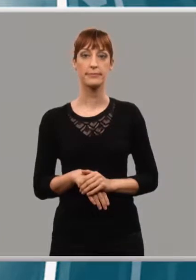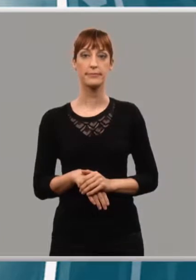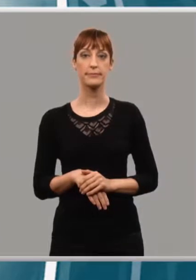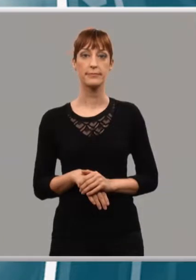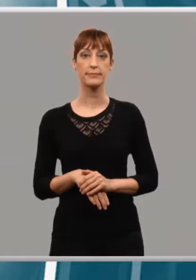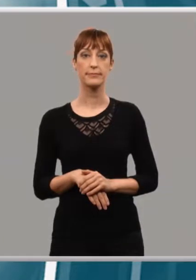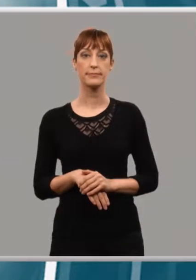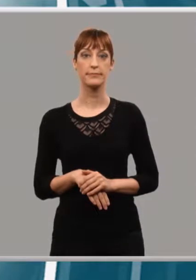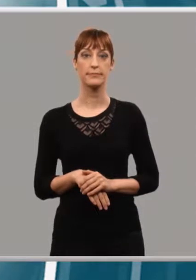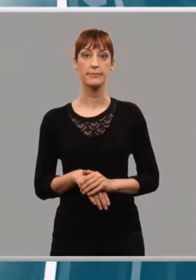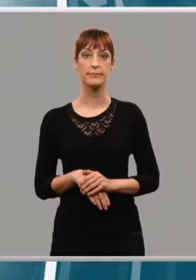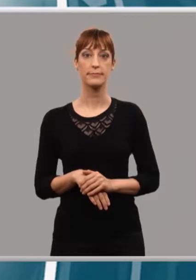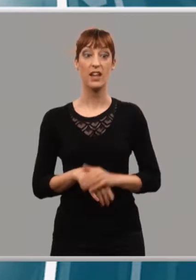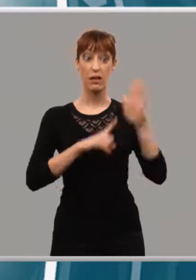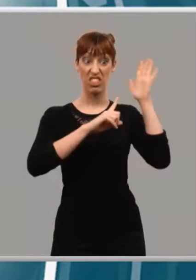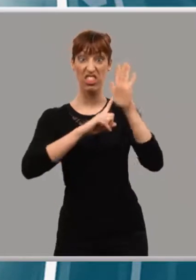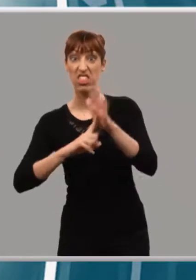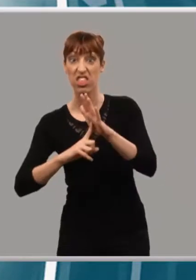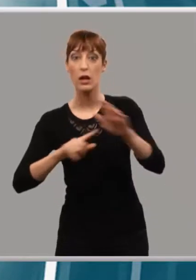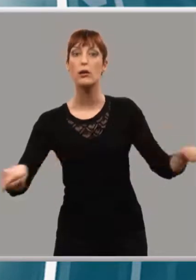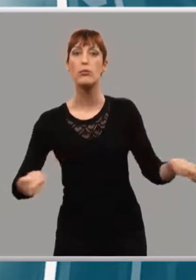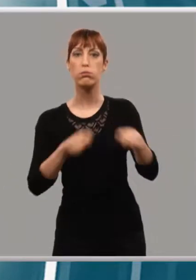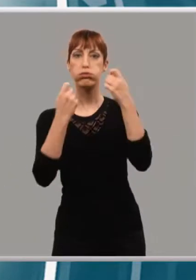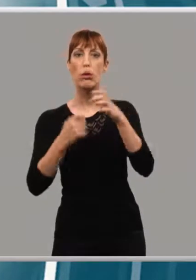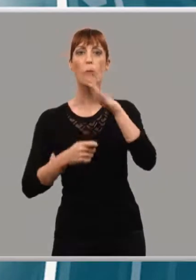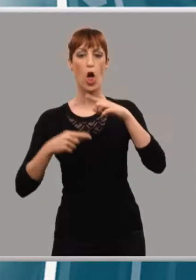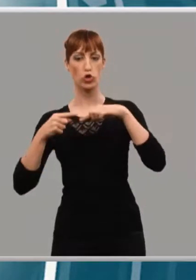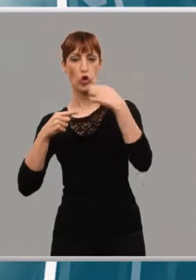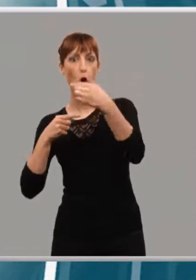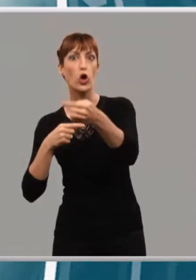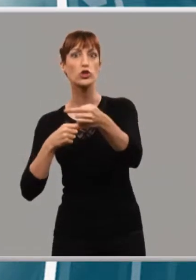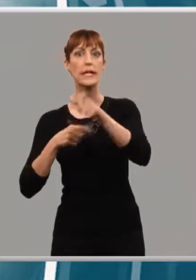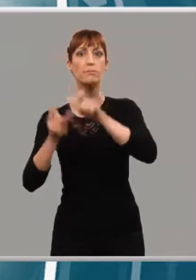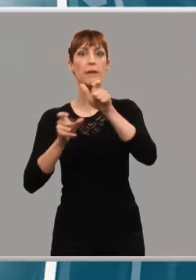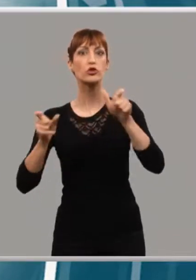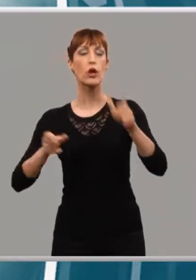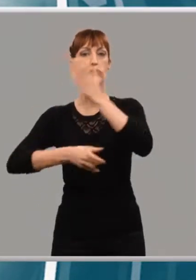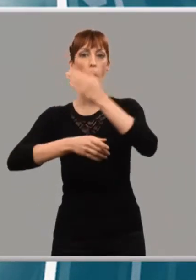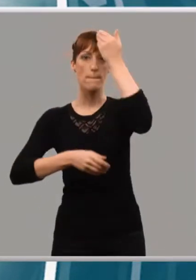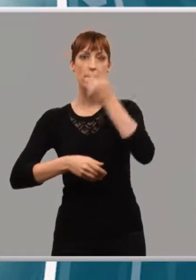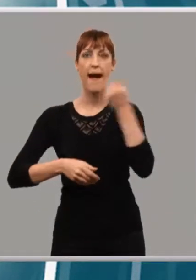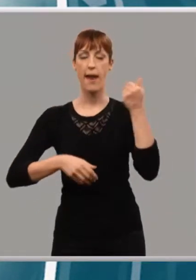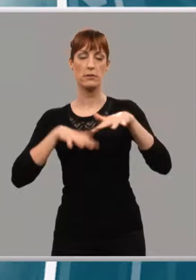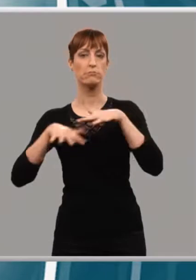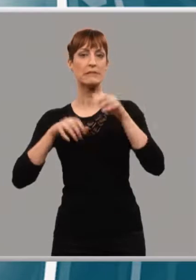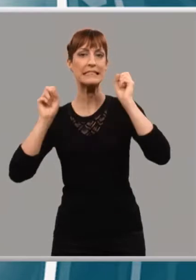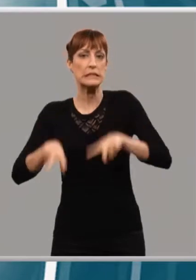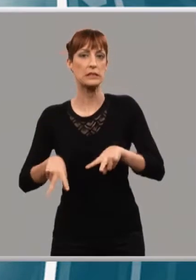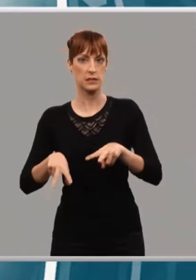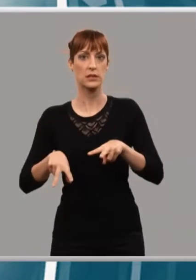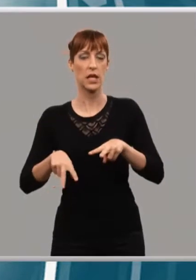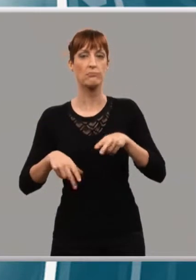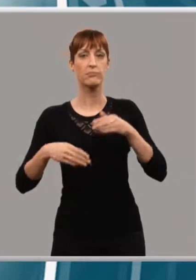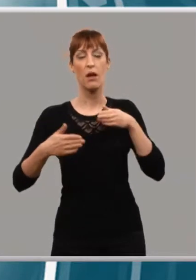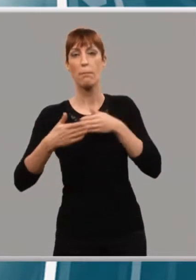Dar la vuelta a la discriminación a la que cada día se enfrentan las personas con parálisis cerebral es lo que persigue esta jornada de